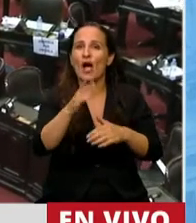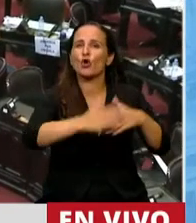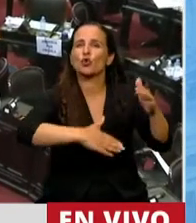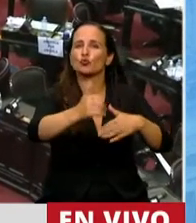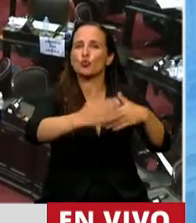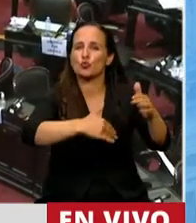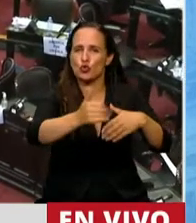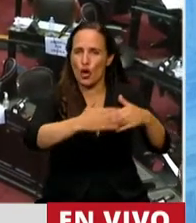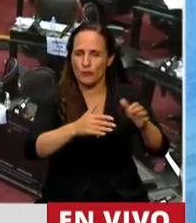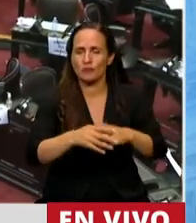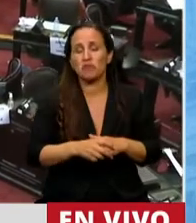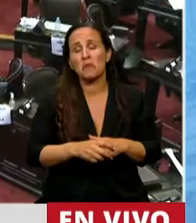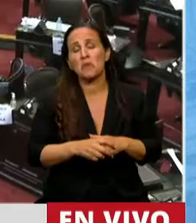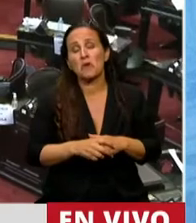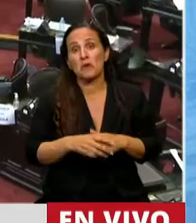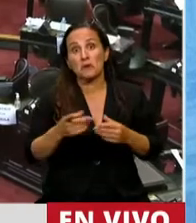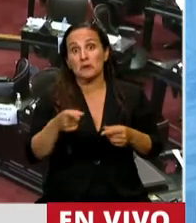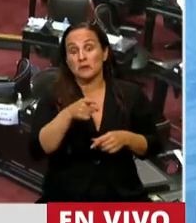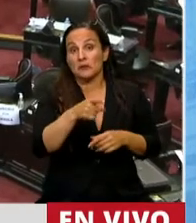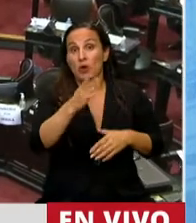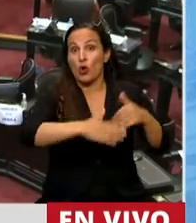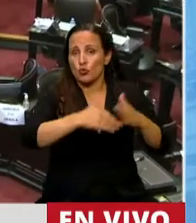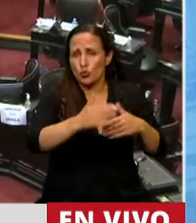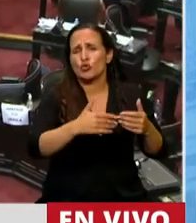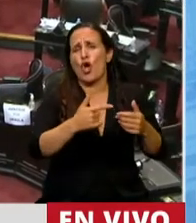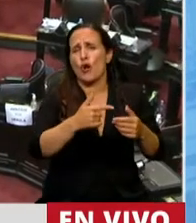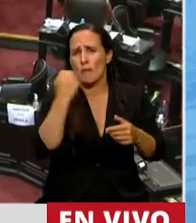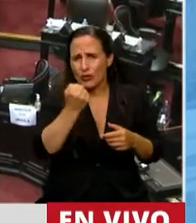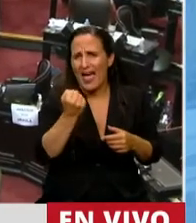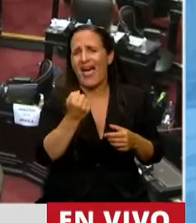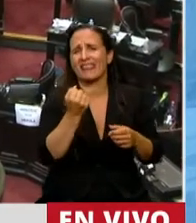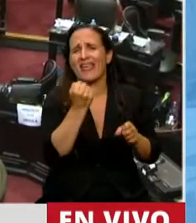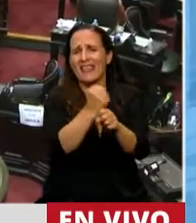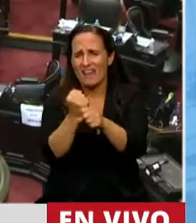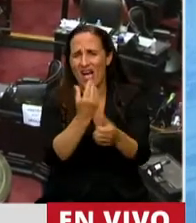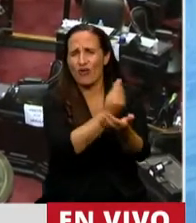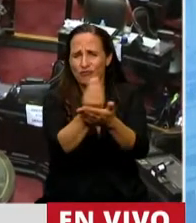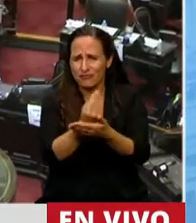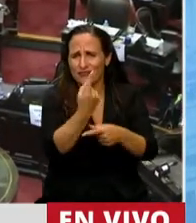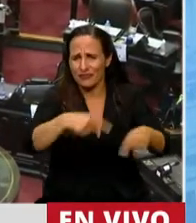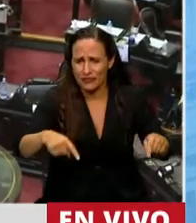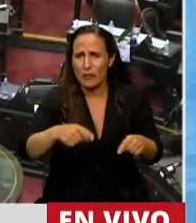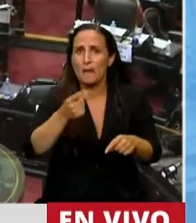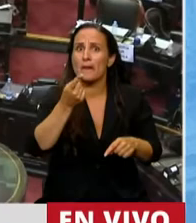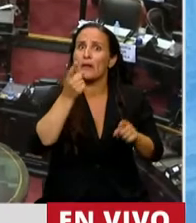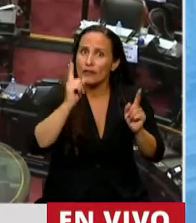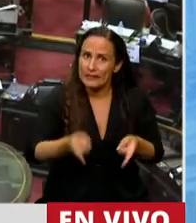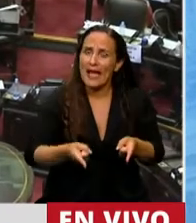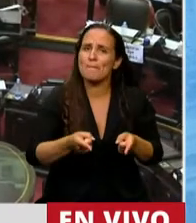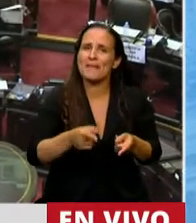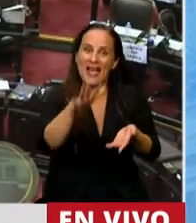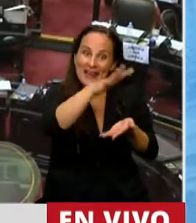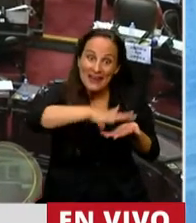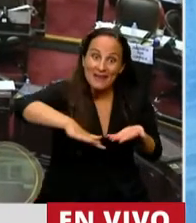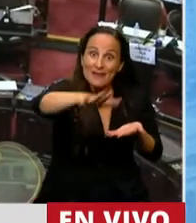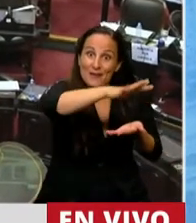desapercibido, pero la construcción, aparte de dar empleo y de todo lo que se dijo, dota al espacio de funcionalidad. El